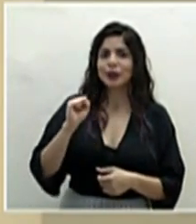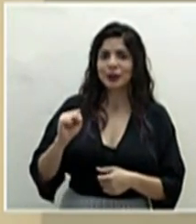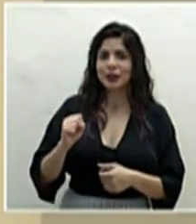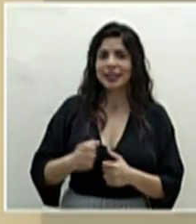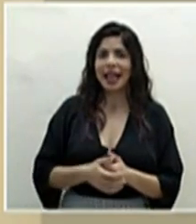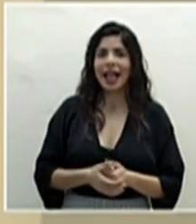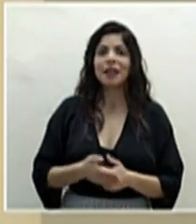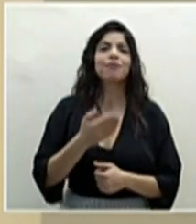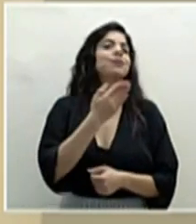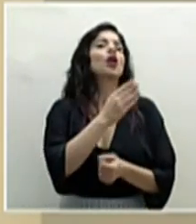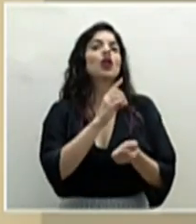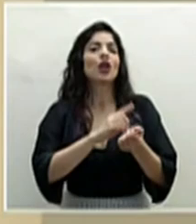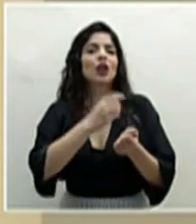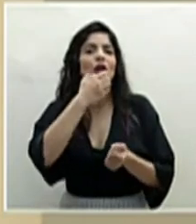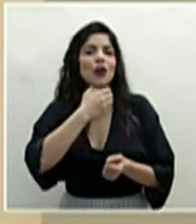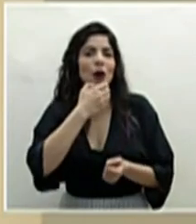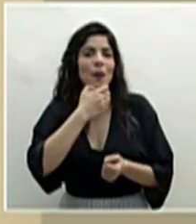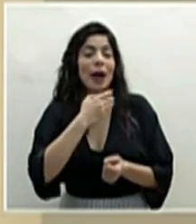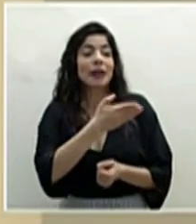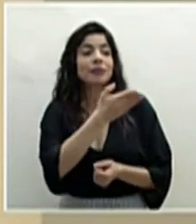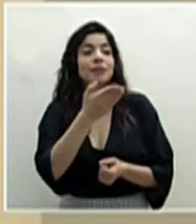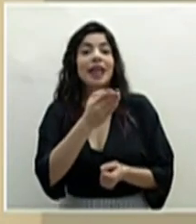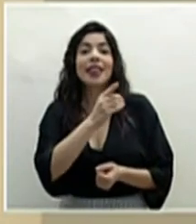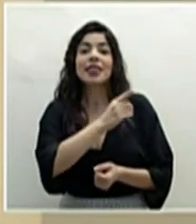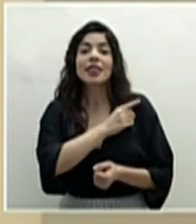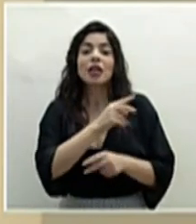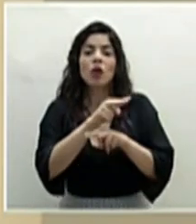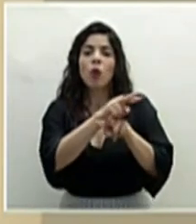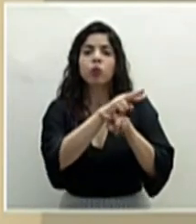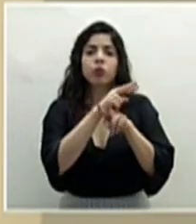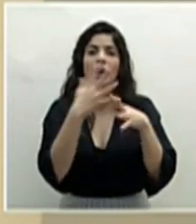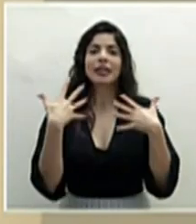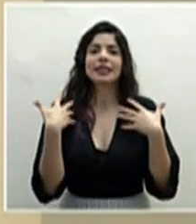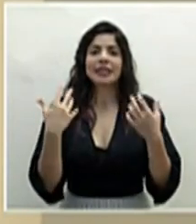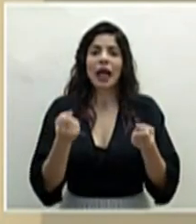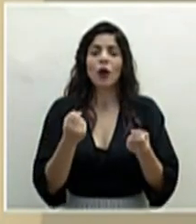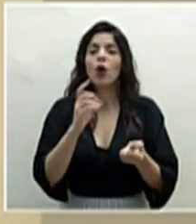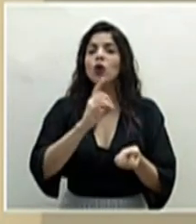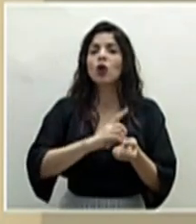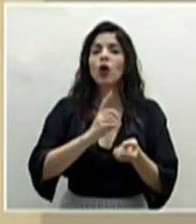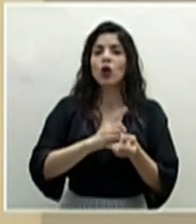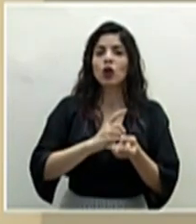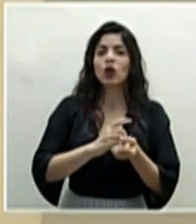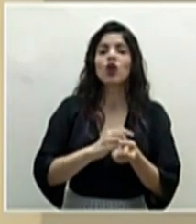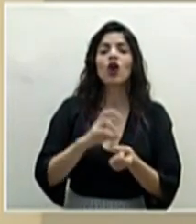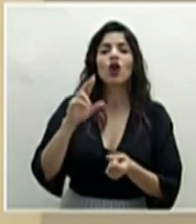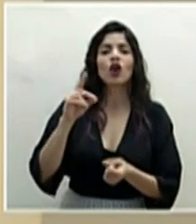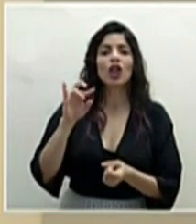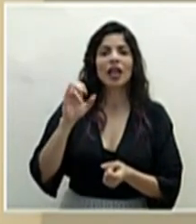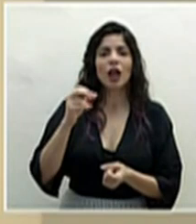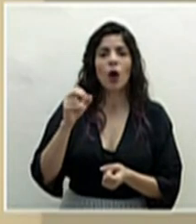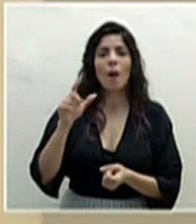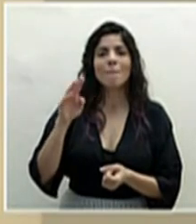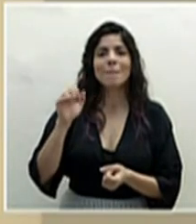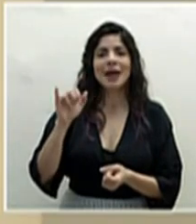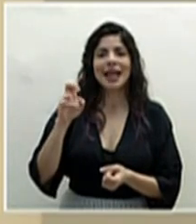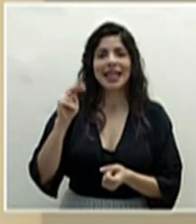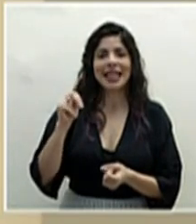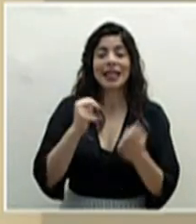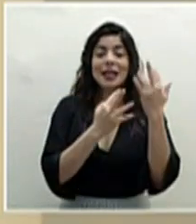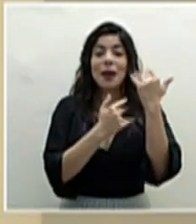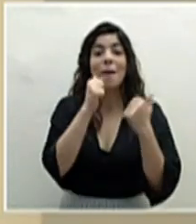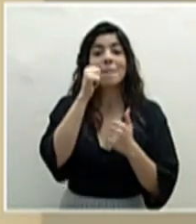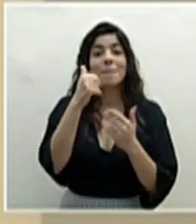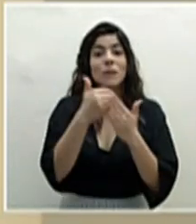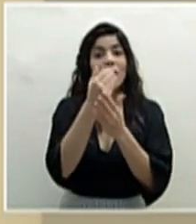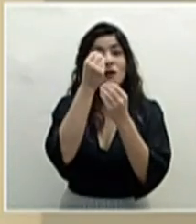Social, el doctor Román Macaya, y el director de vigilancia de la salud, el doctor Rodrigo Marín. Los esperamos mañana con una nueva